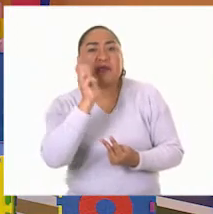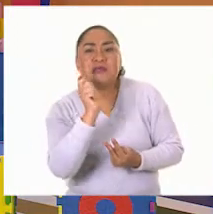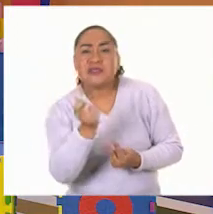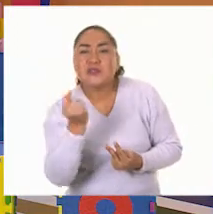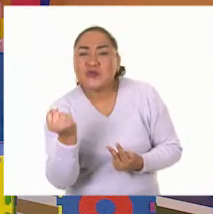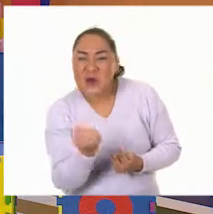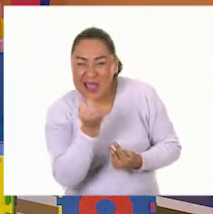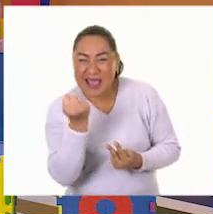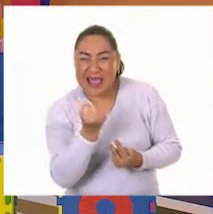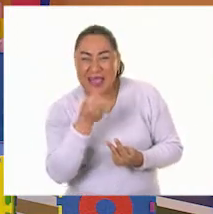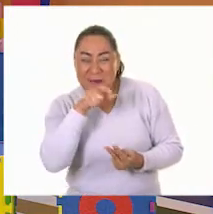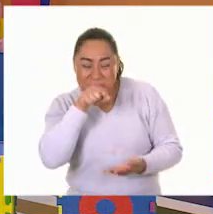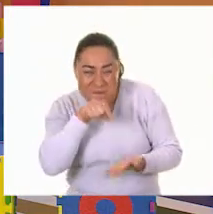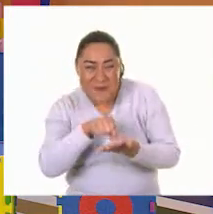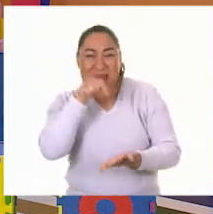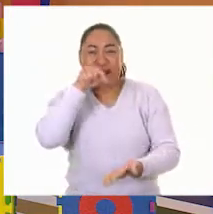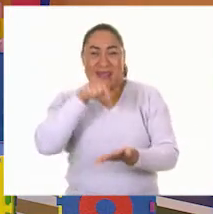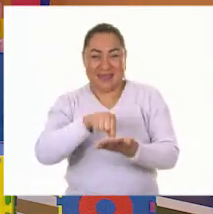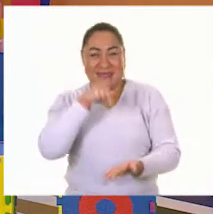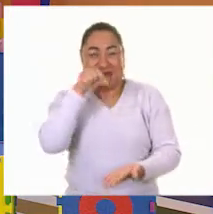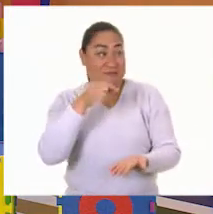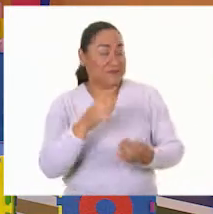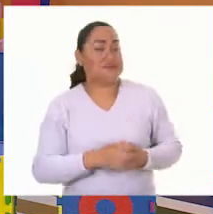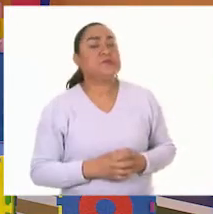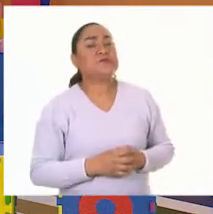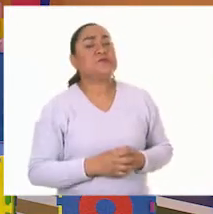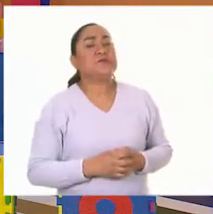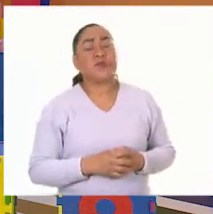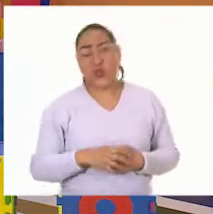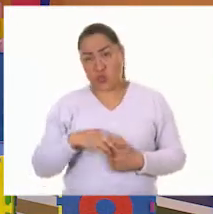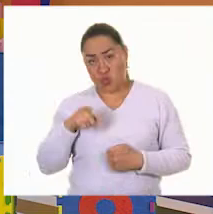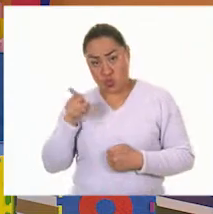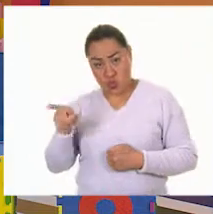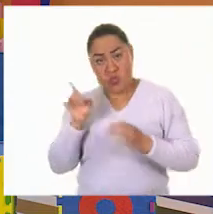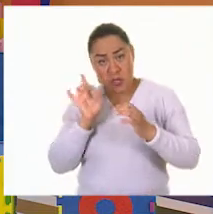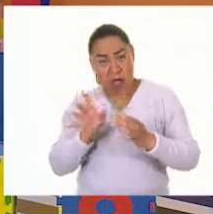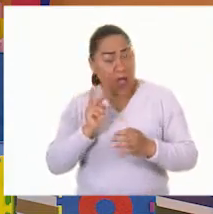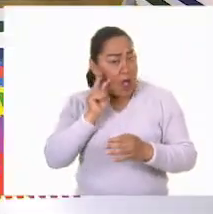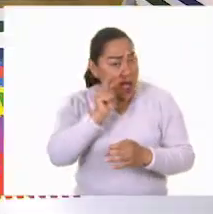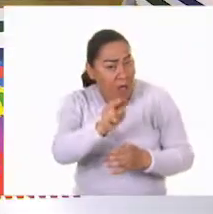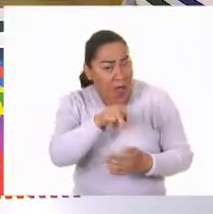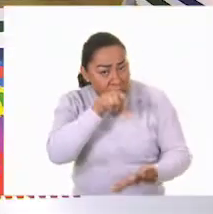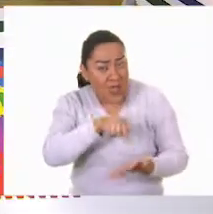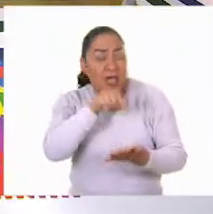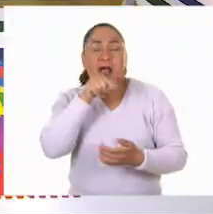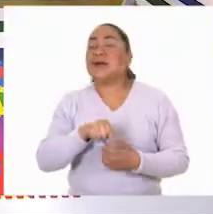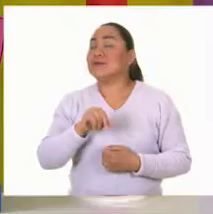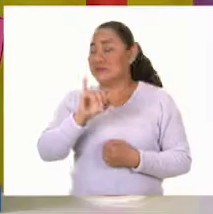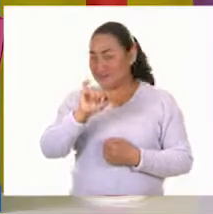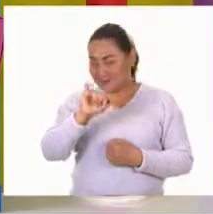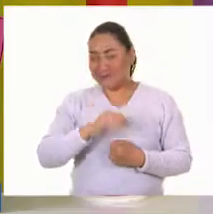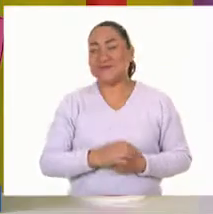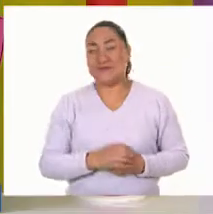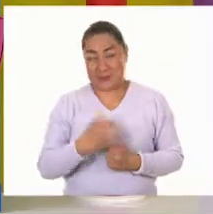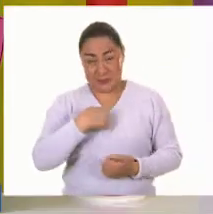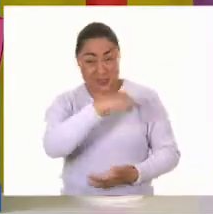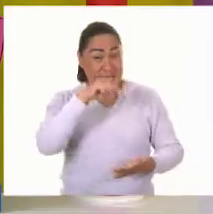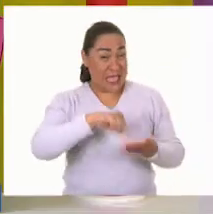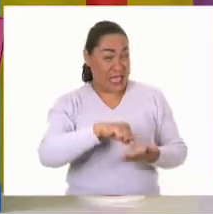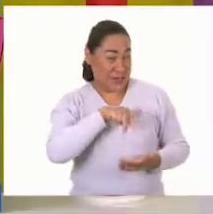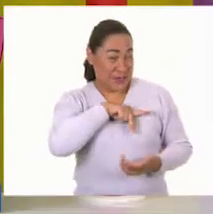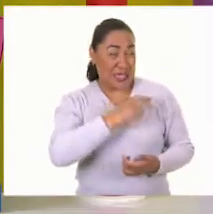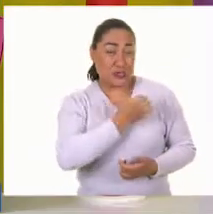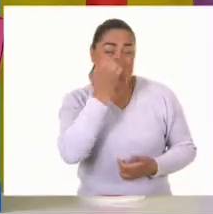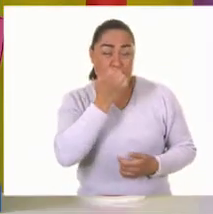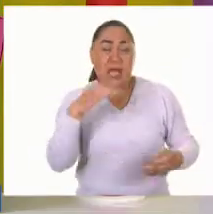este pajarito que les sacaba un papelito. Eric, ¿tú alguna vez viste algo parecido así? Por supuesto, en esta feria de la escuela teníamos esa